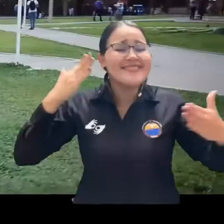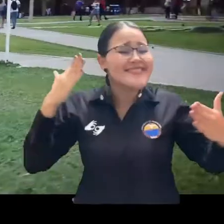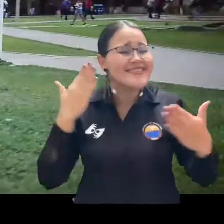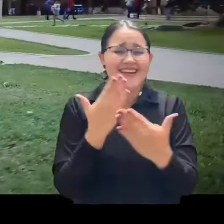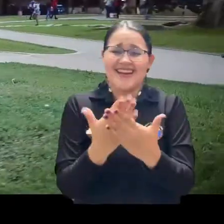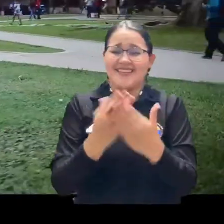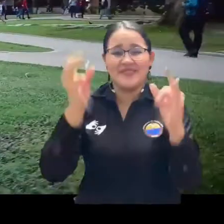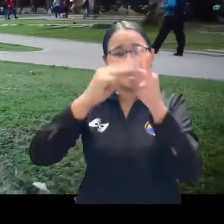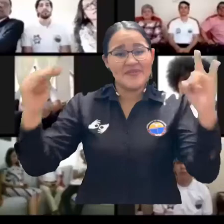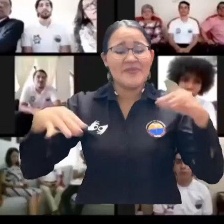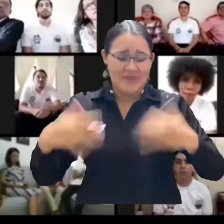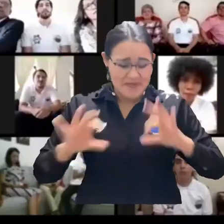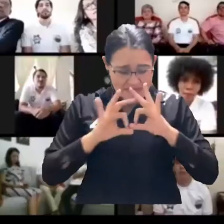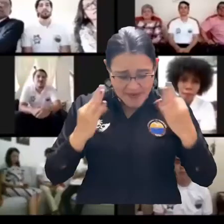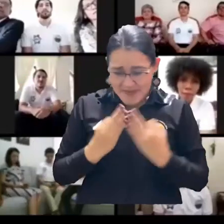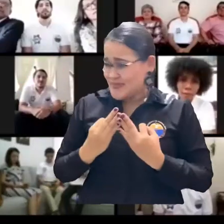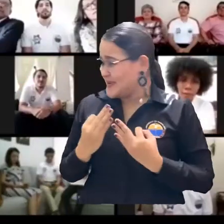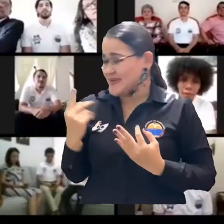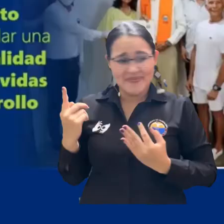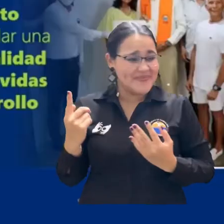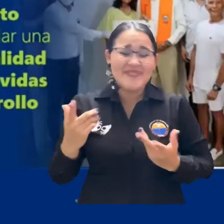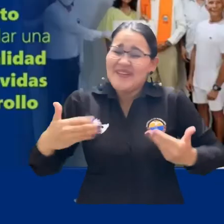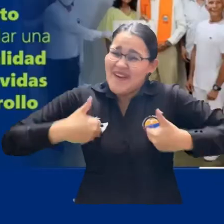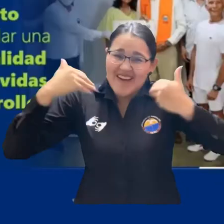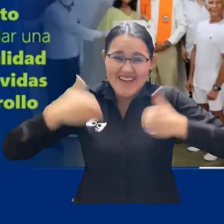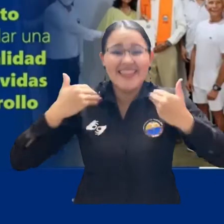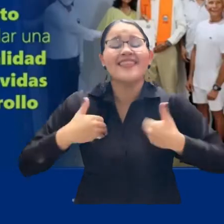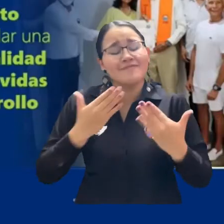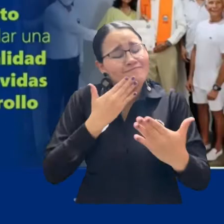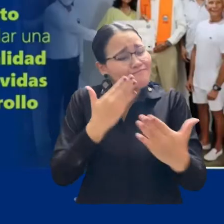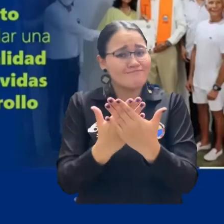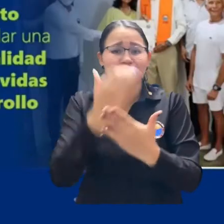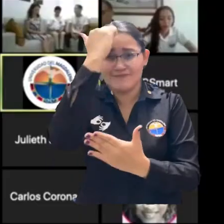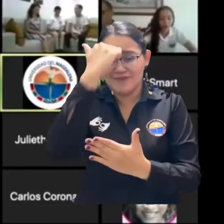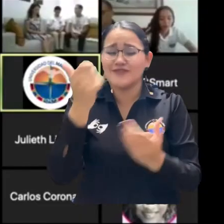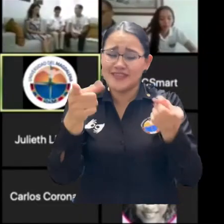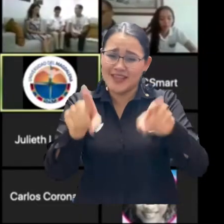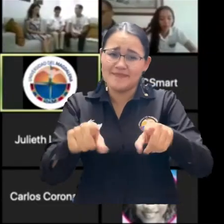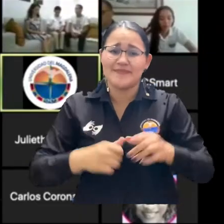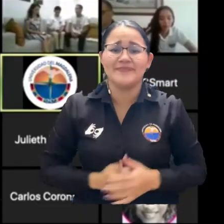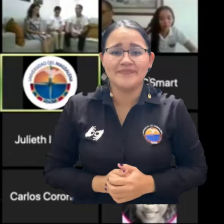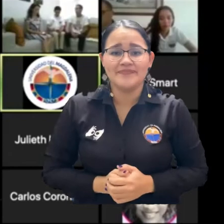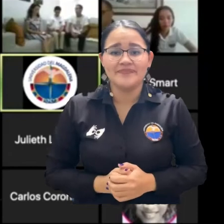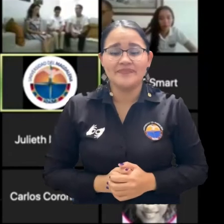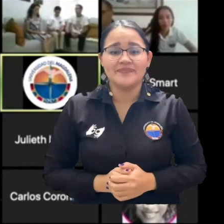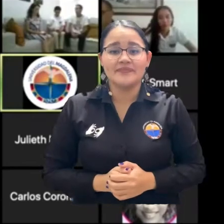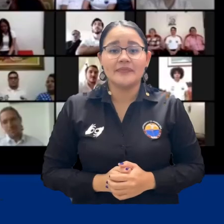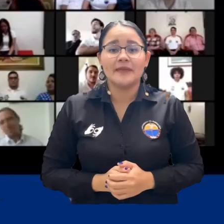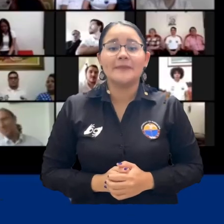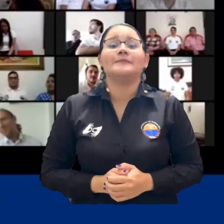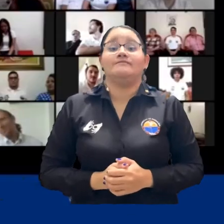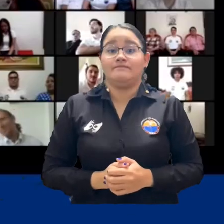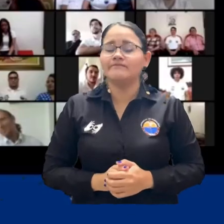sin las ovaciones de la comunidad universitaria como era costumbre en la plazoleta central pero con el amor y abrazo de sus